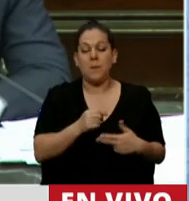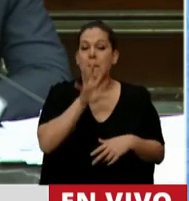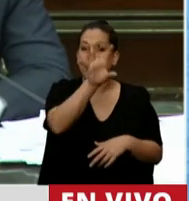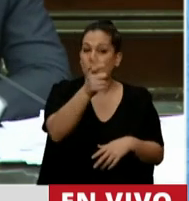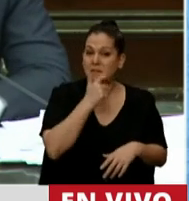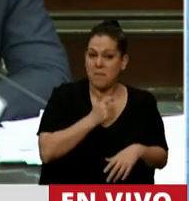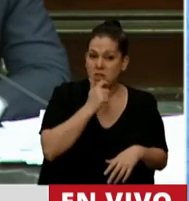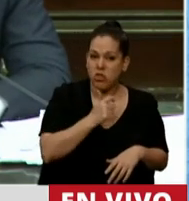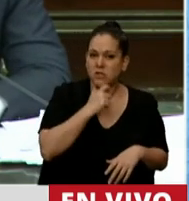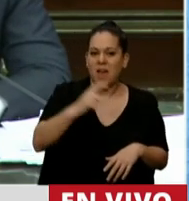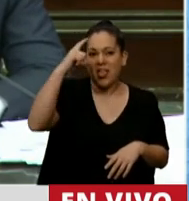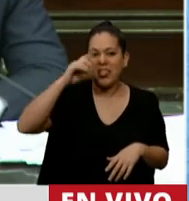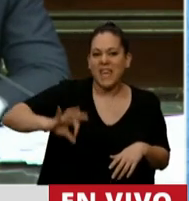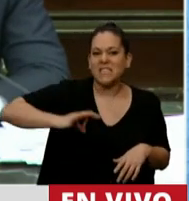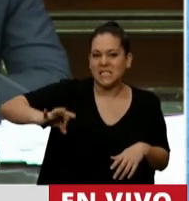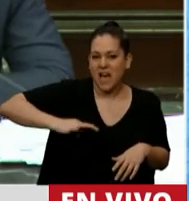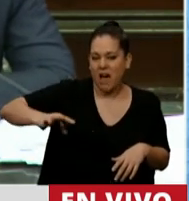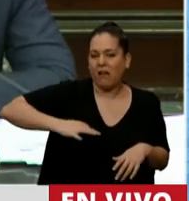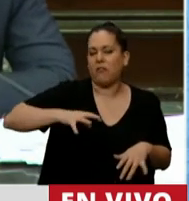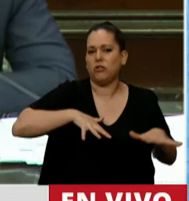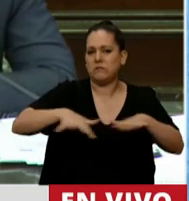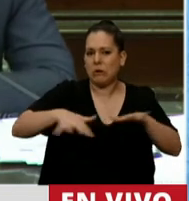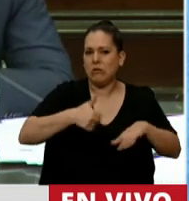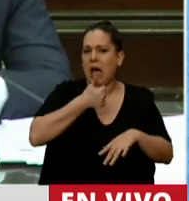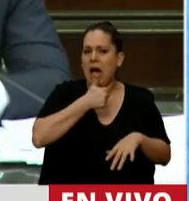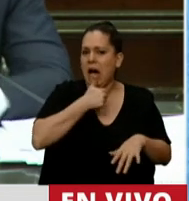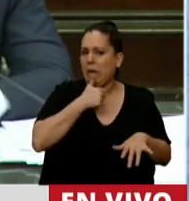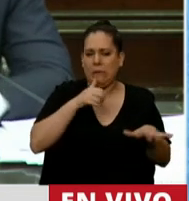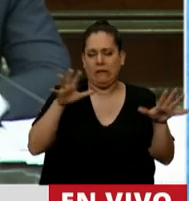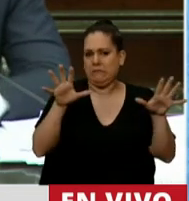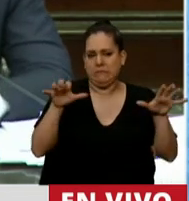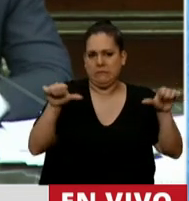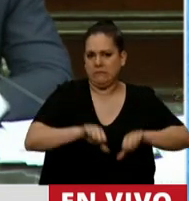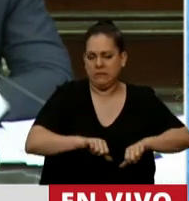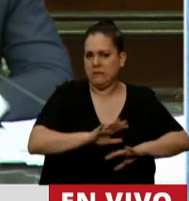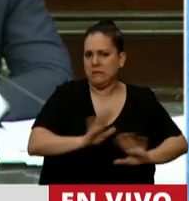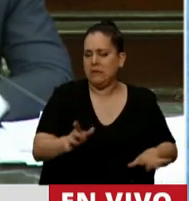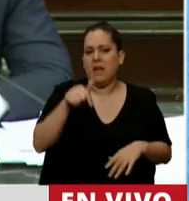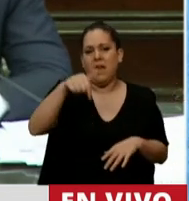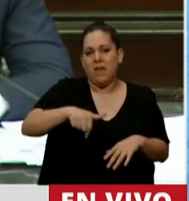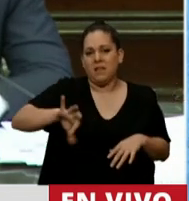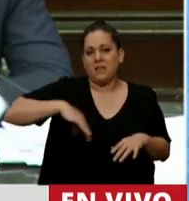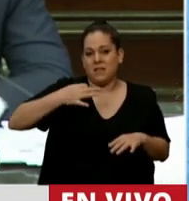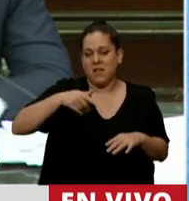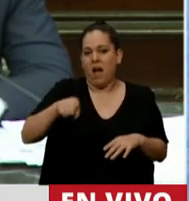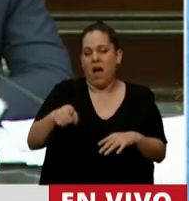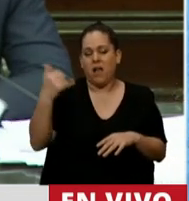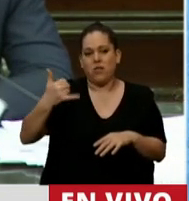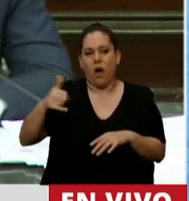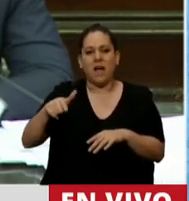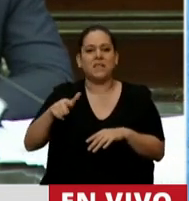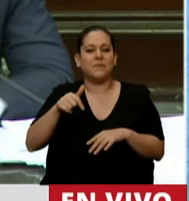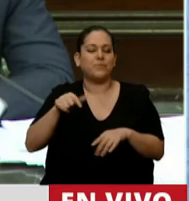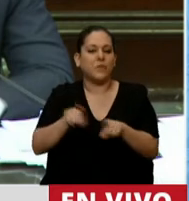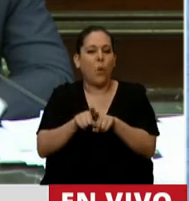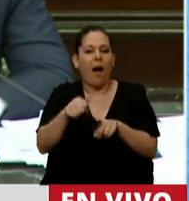años de crisis hídrica. Este ha sido un año excepcional, un año nevador. Hemos logrado vencer al desierto con un sistema de riego y un